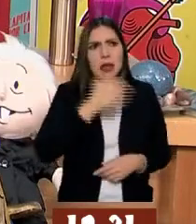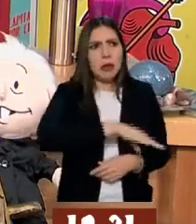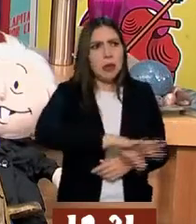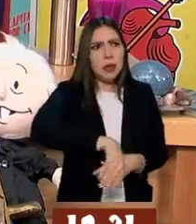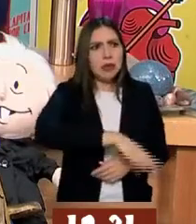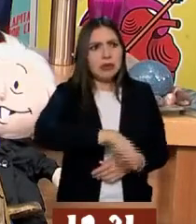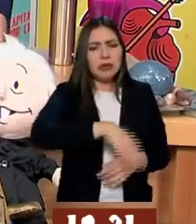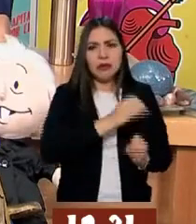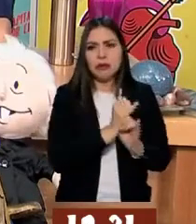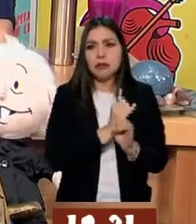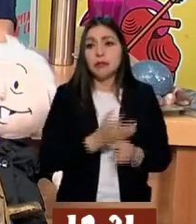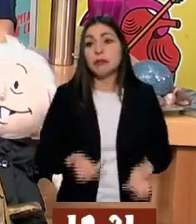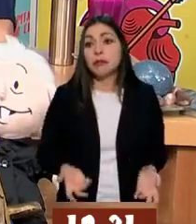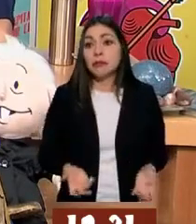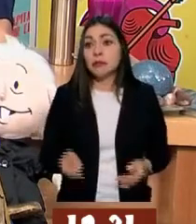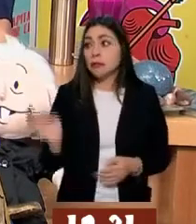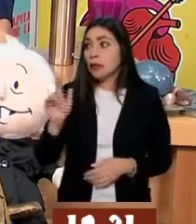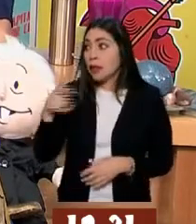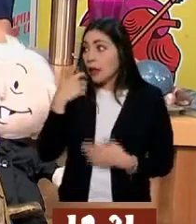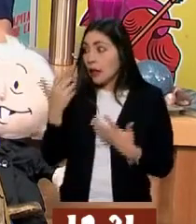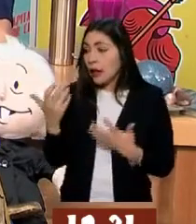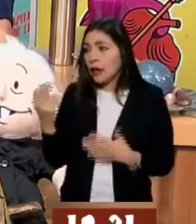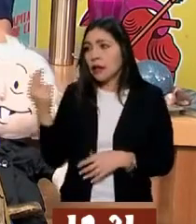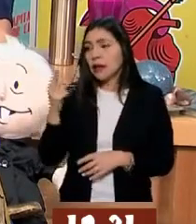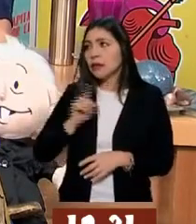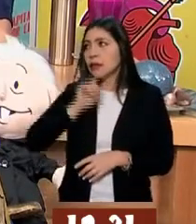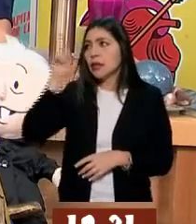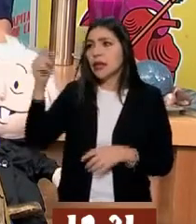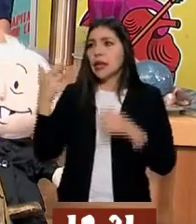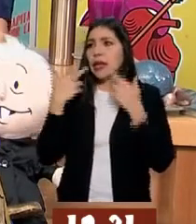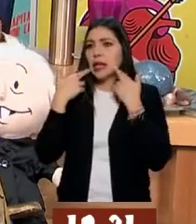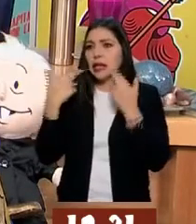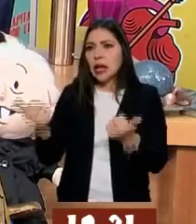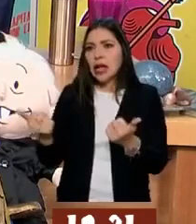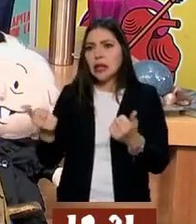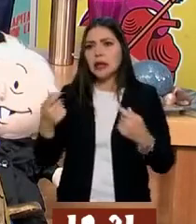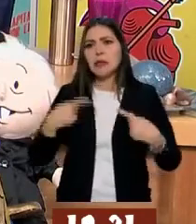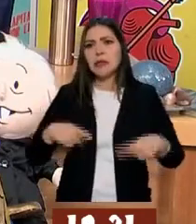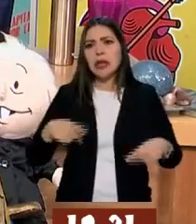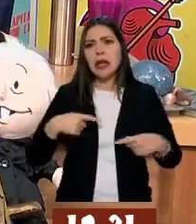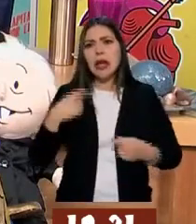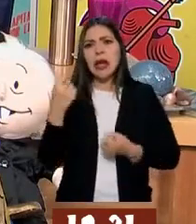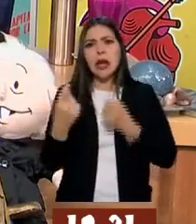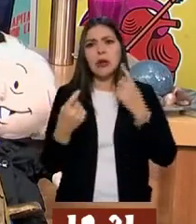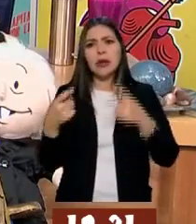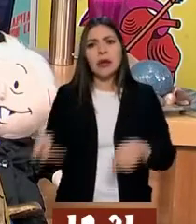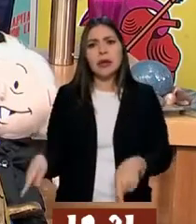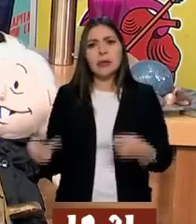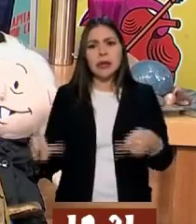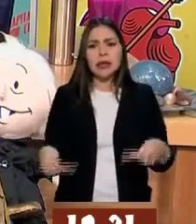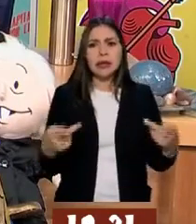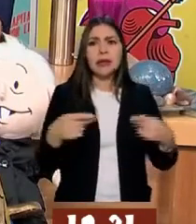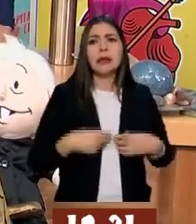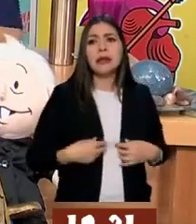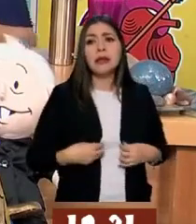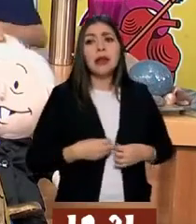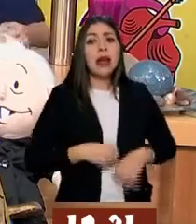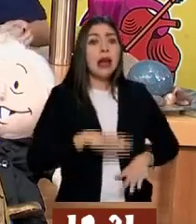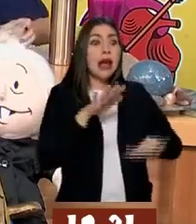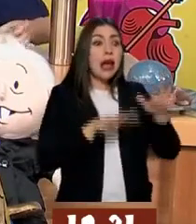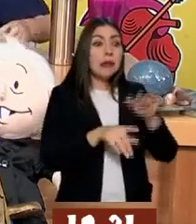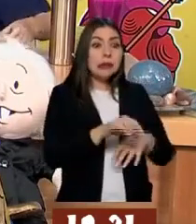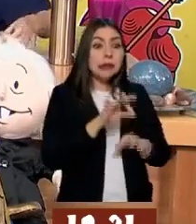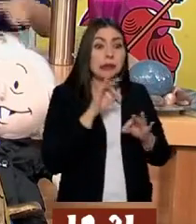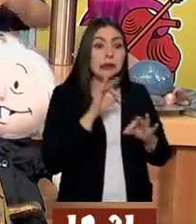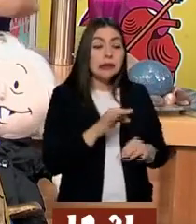los... A los ranchos. No, luego hay algunos que venden ahí de traspatio. Es que luego ya ni es leche, señores, fórmula láctea. Es que es el